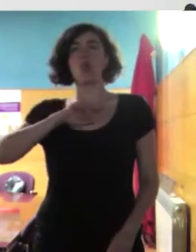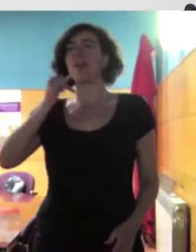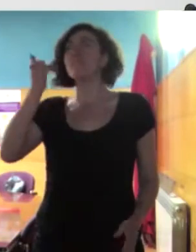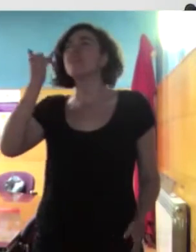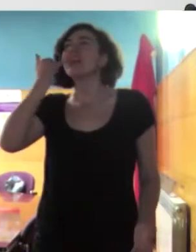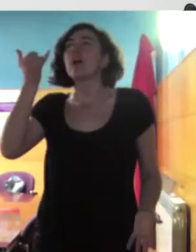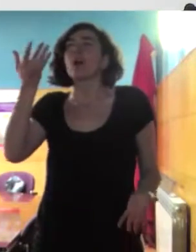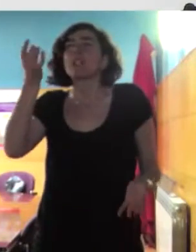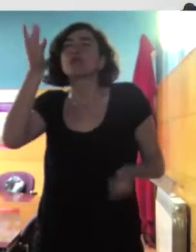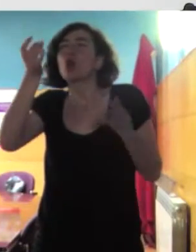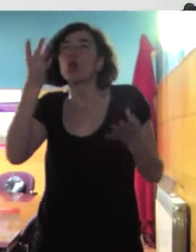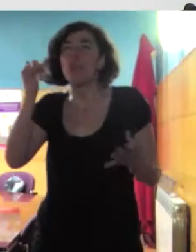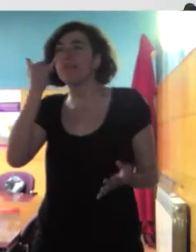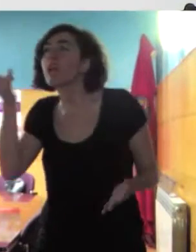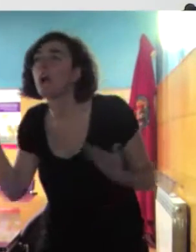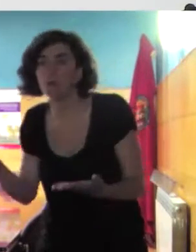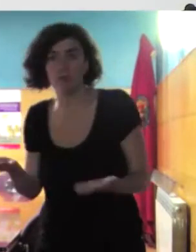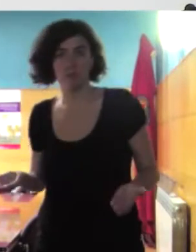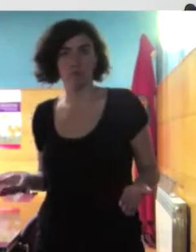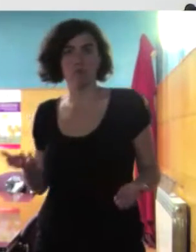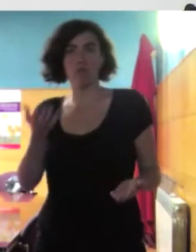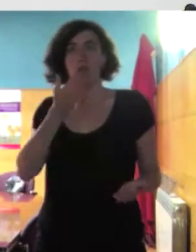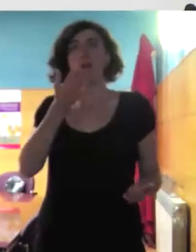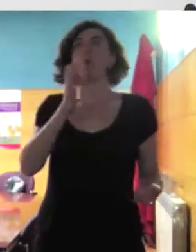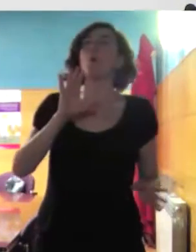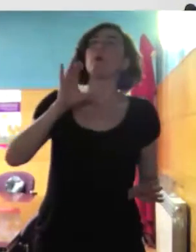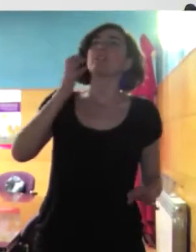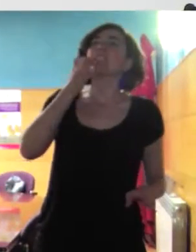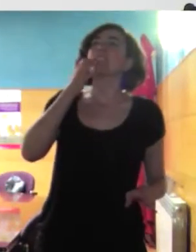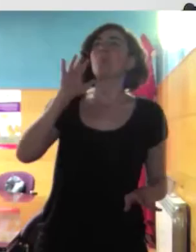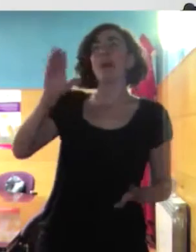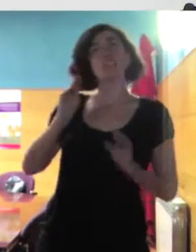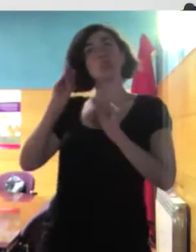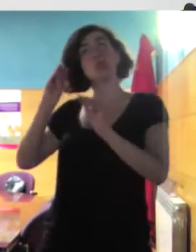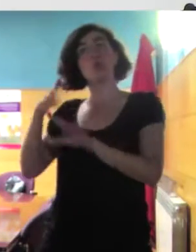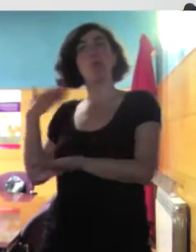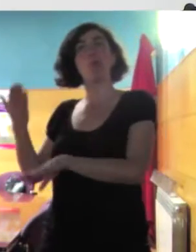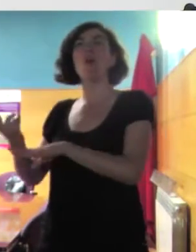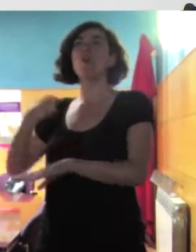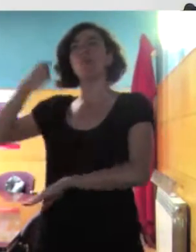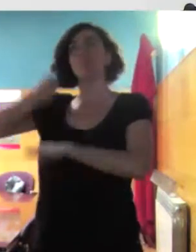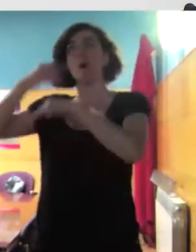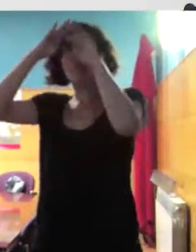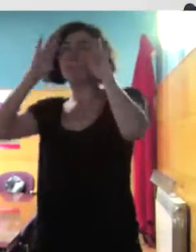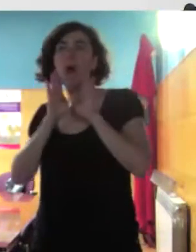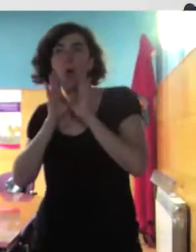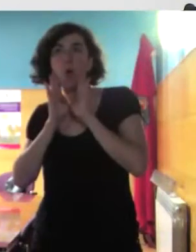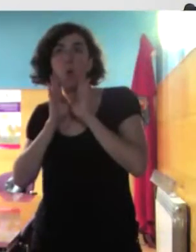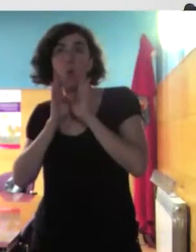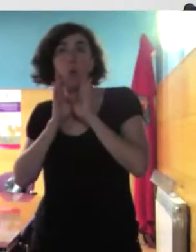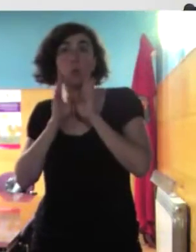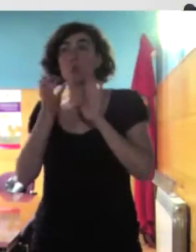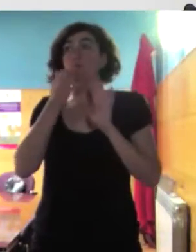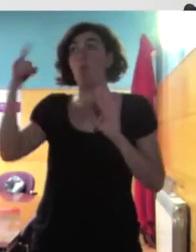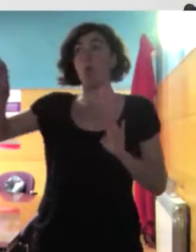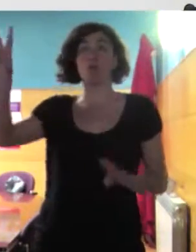o sea como eso ellos nos imponen cuando vamos a sus países a ponernos el velo a las mujeres entonces cuando vienen ellas aquí también tienen que quitarse el